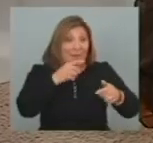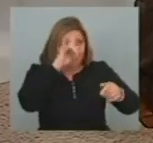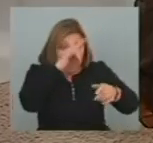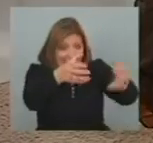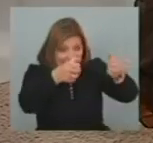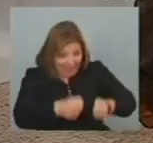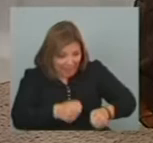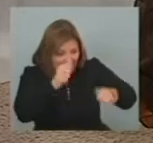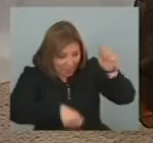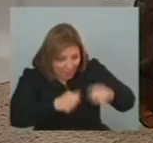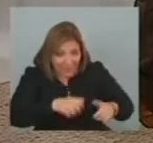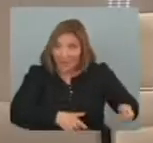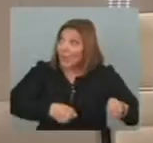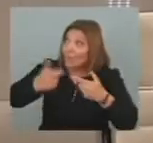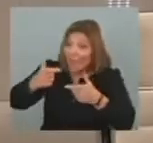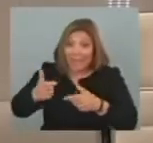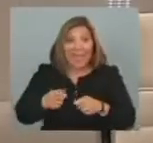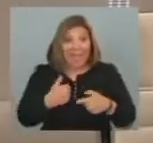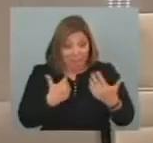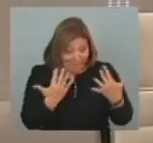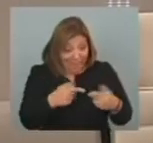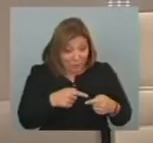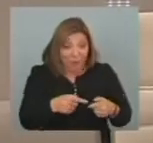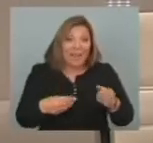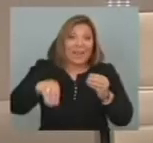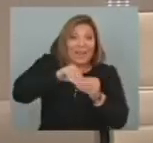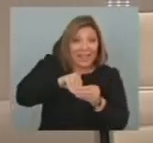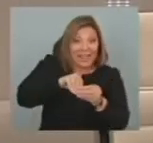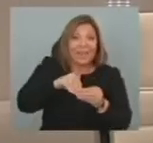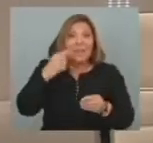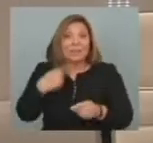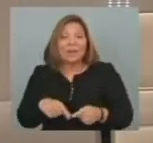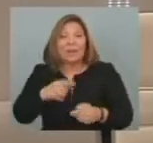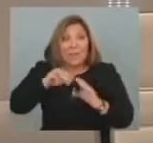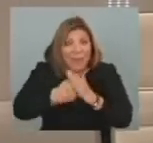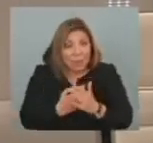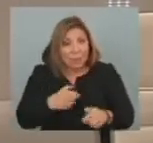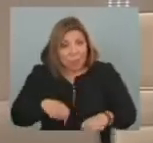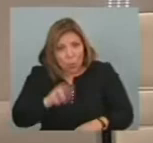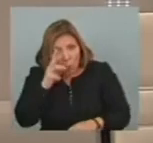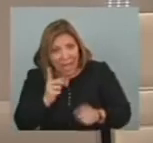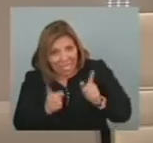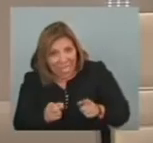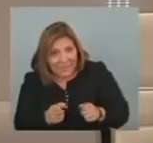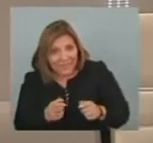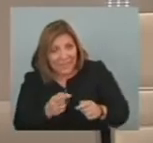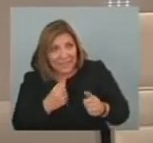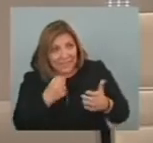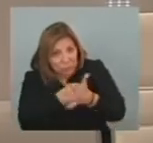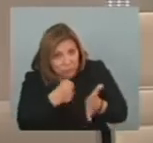Si efectivamente Uruguay Debe seguir apostando El Mercosur O en realidad Debería intentar